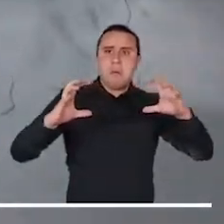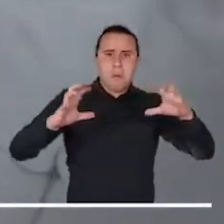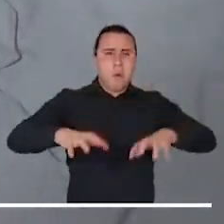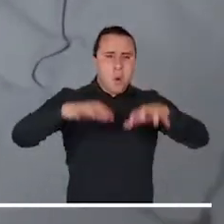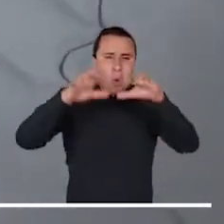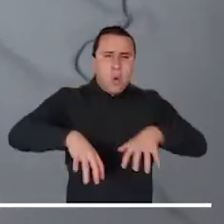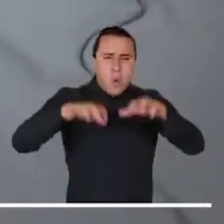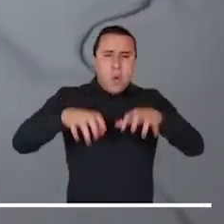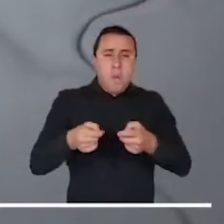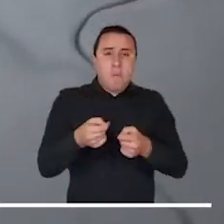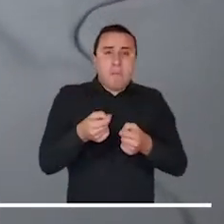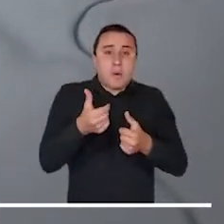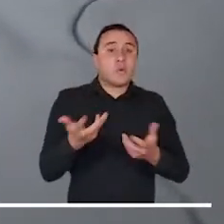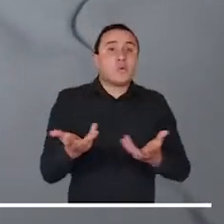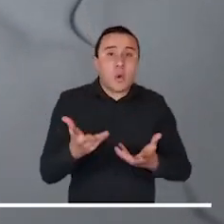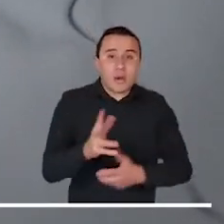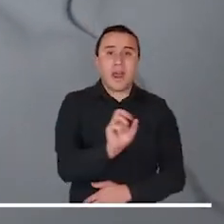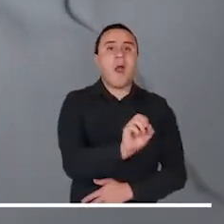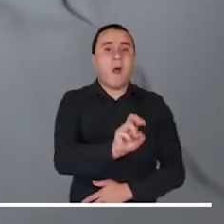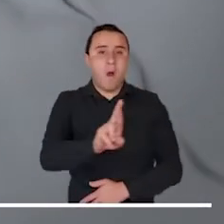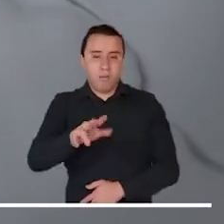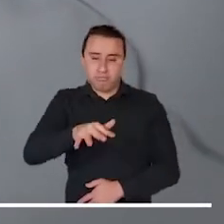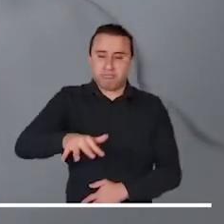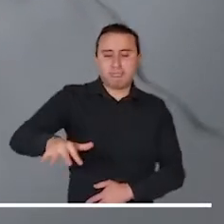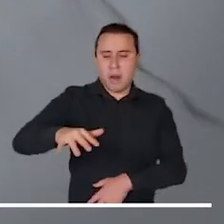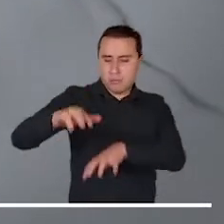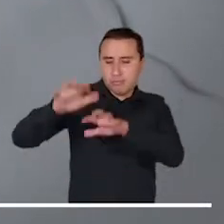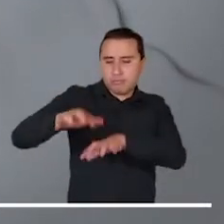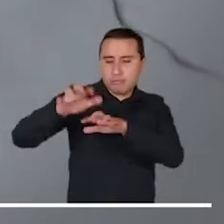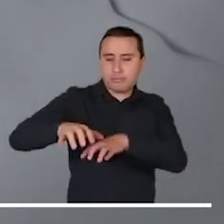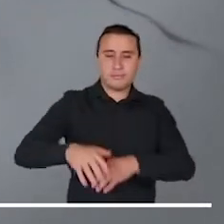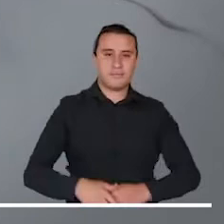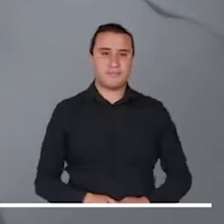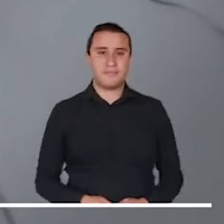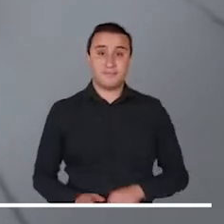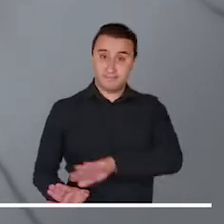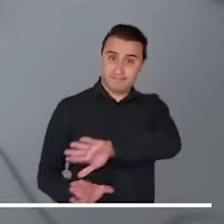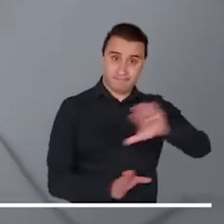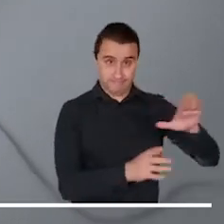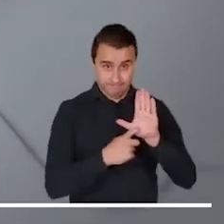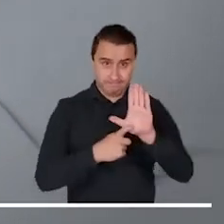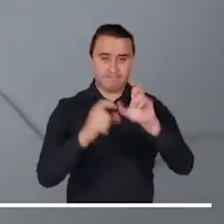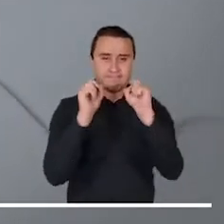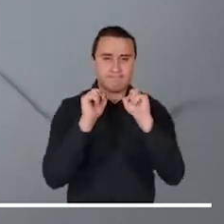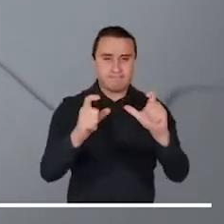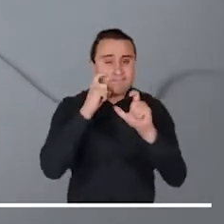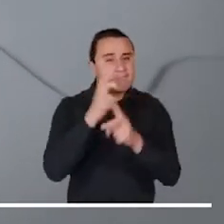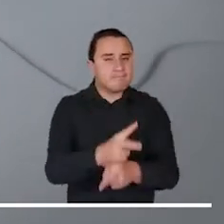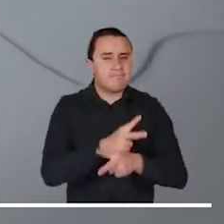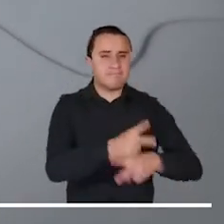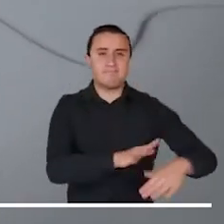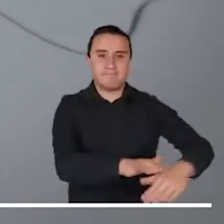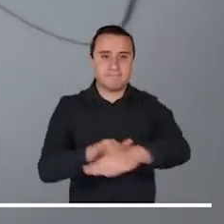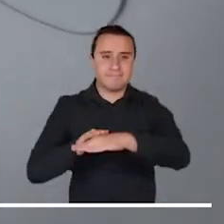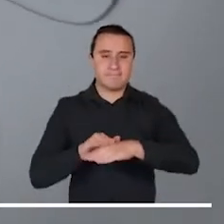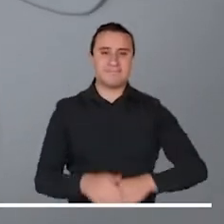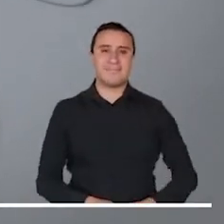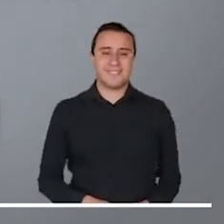Por último, en la capital del país la nubosidad podría aumentar durante la noche, causando lluvias ligeras en el oriente de la capital.